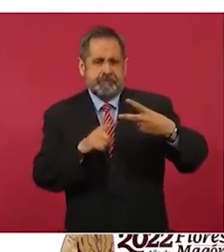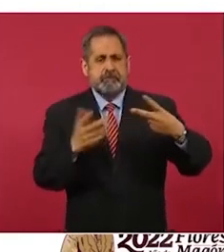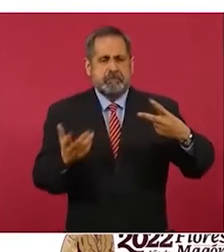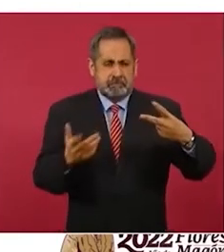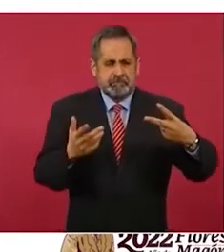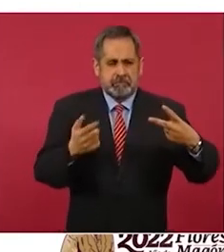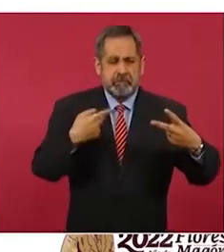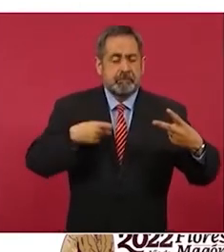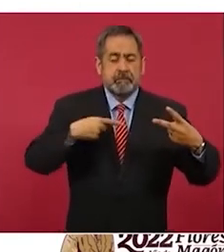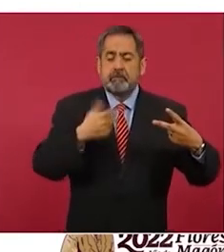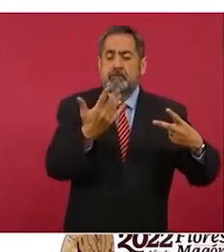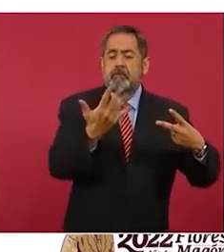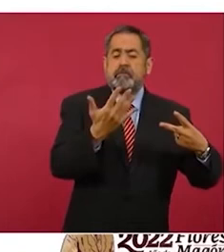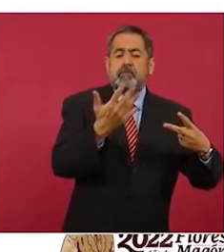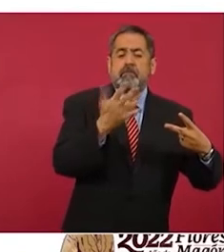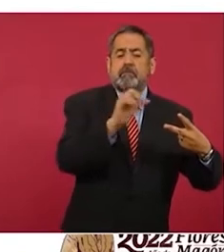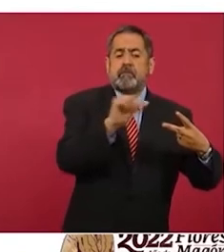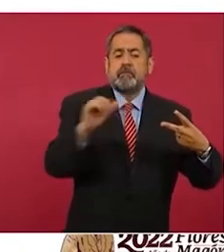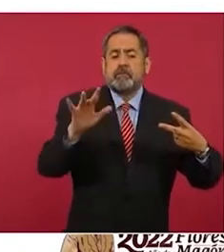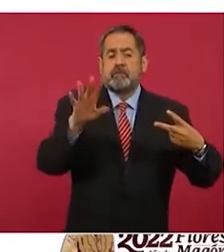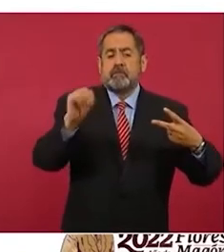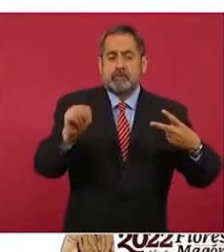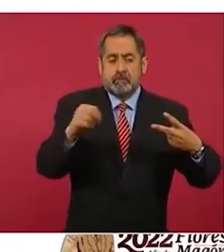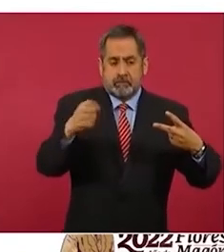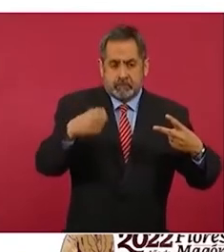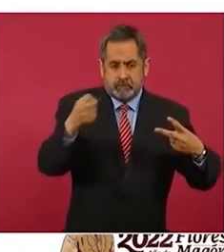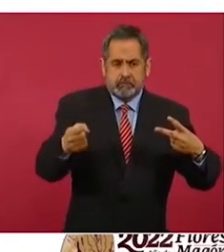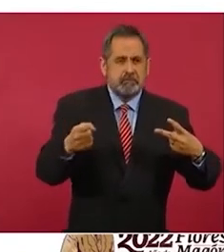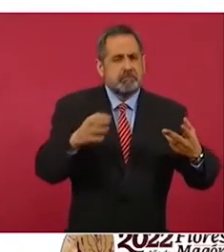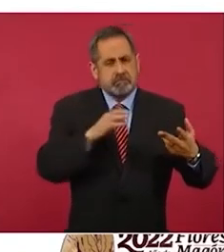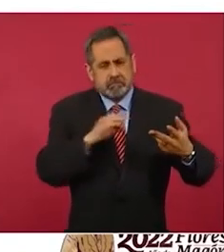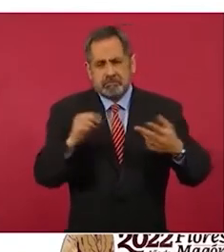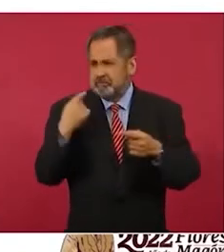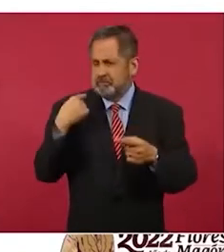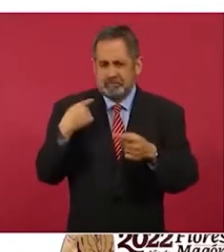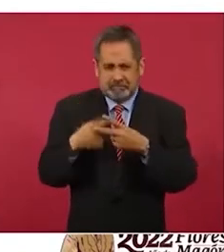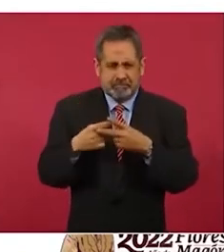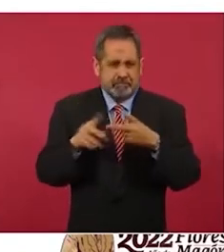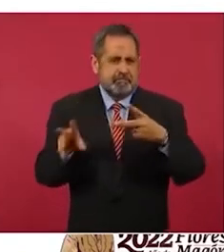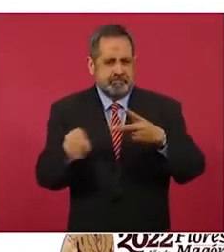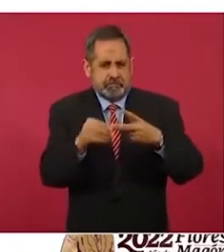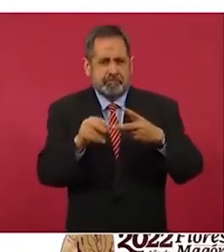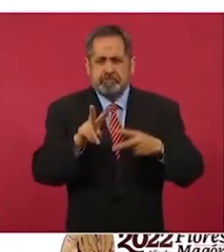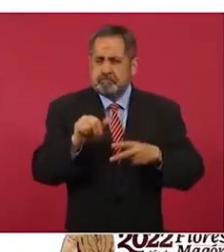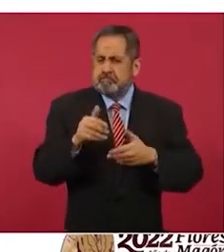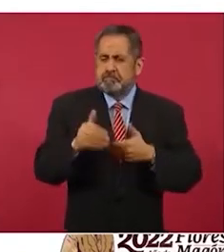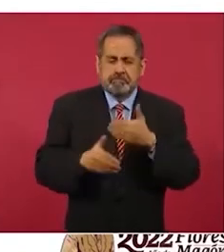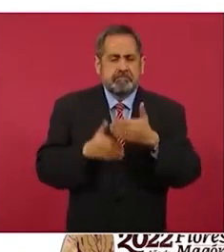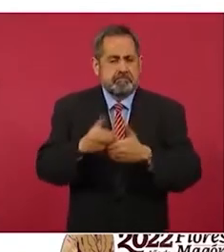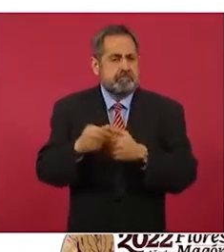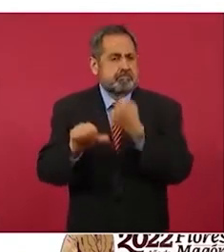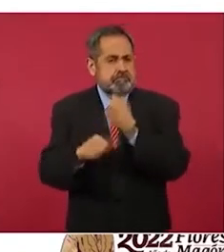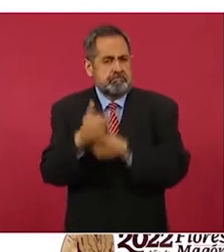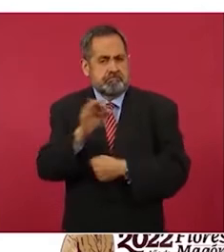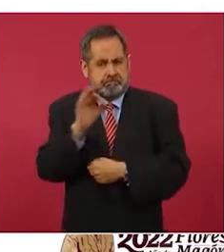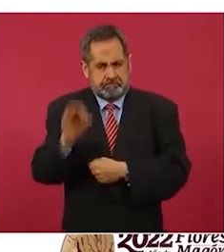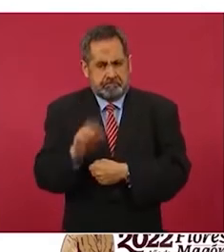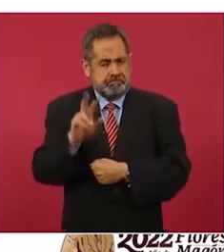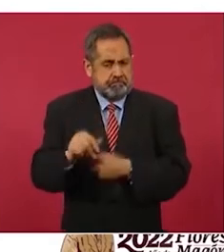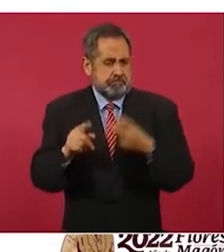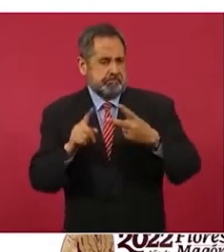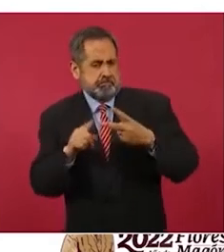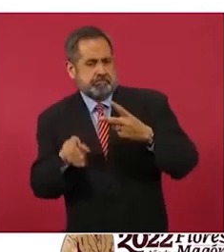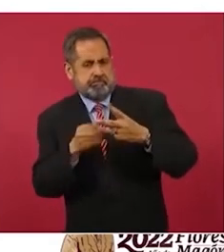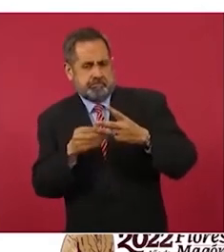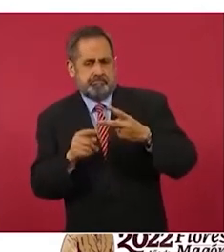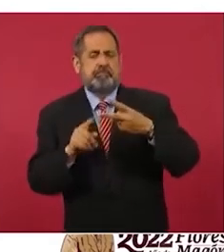% personas de 50 a 59 llevamos menos tiempo con el refuerzo pero ahí vamos avanzando ya llevamos 11% el